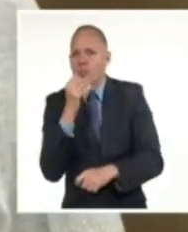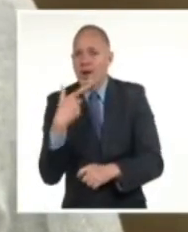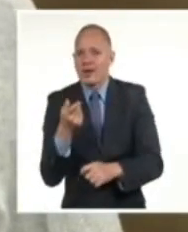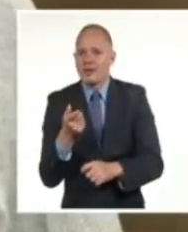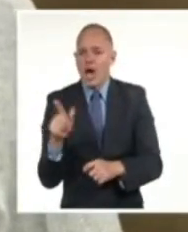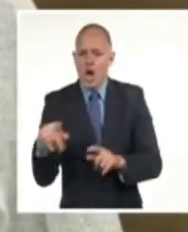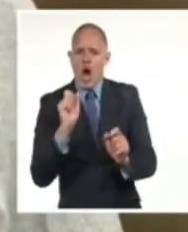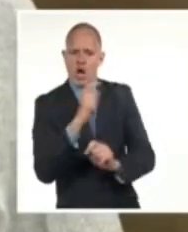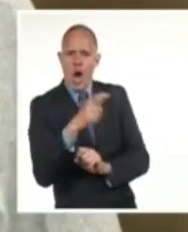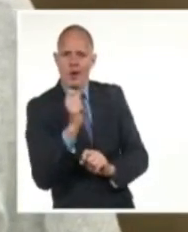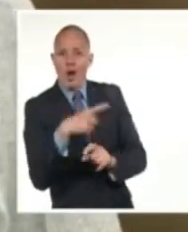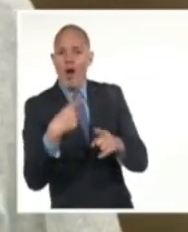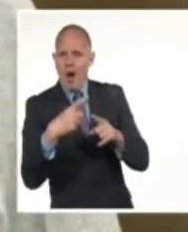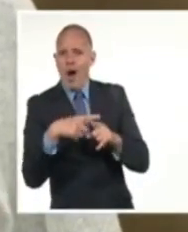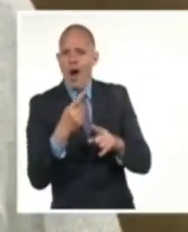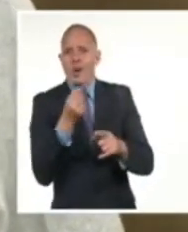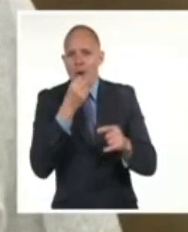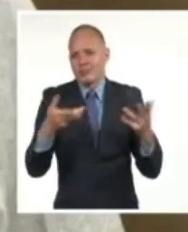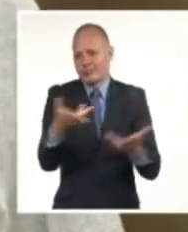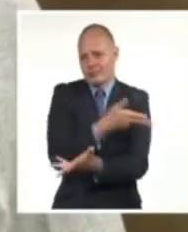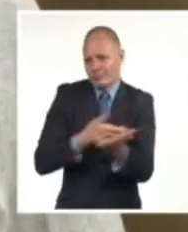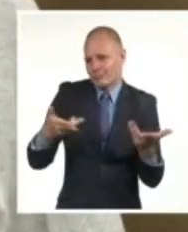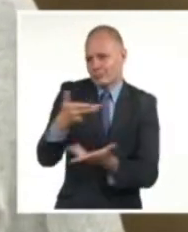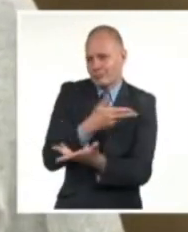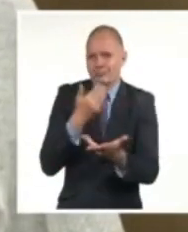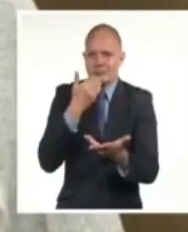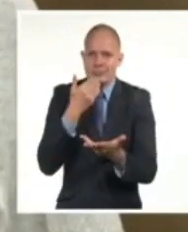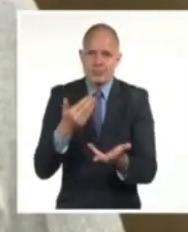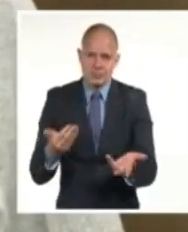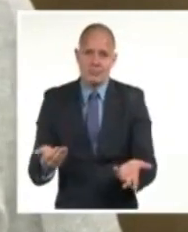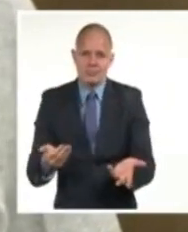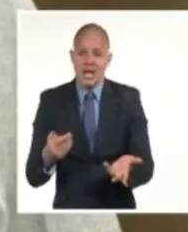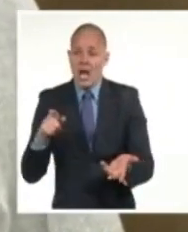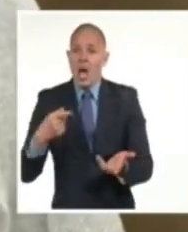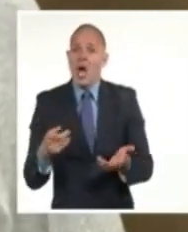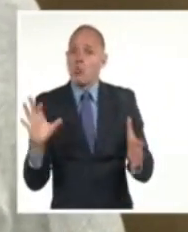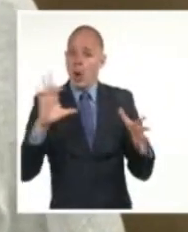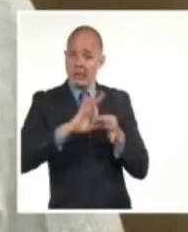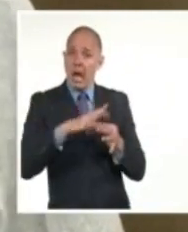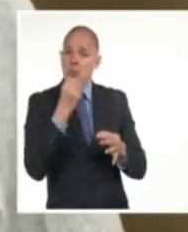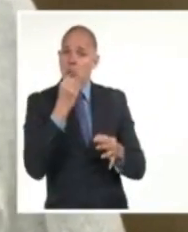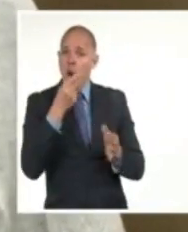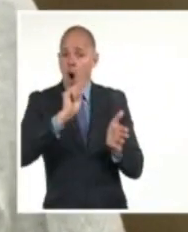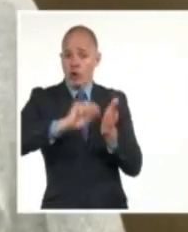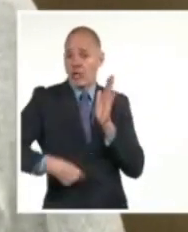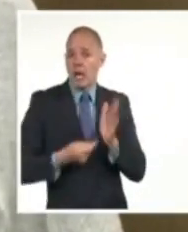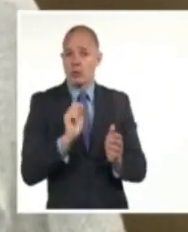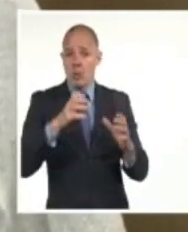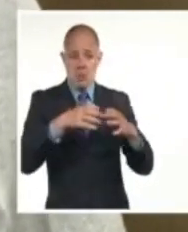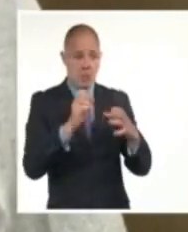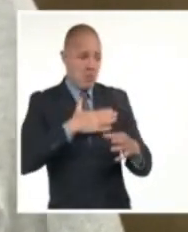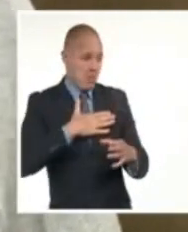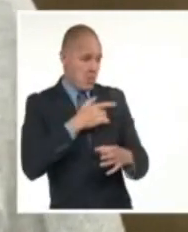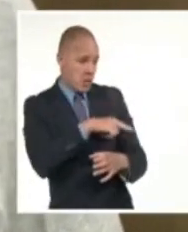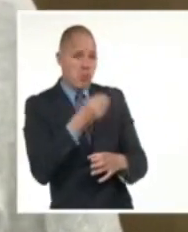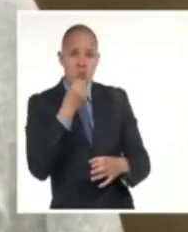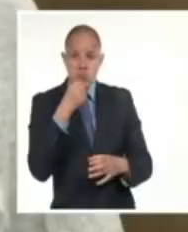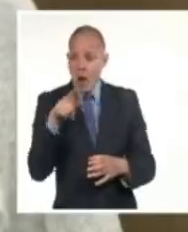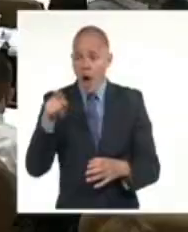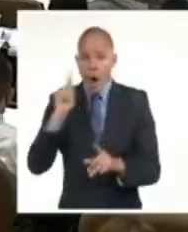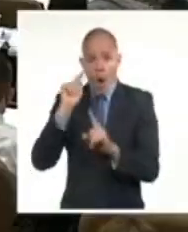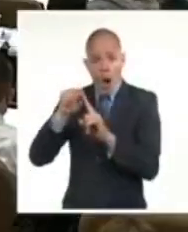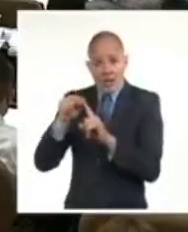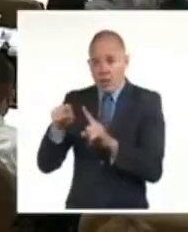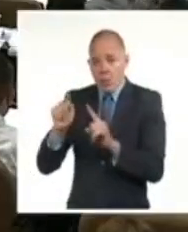servicios para los nuevos actores buscando una estructura que además tenga el propósito de incrementar las ofertas en pesos